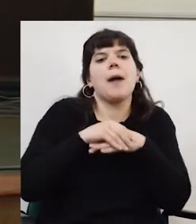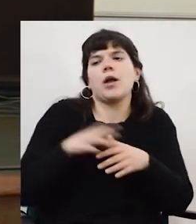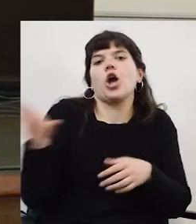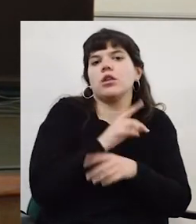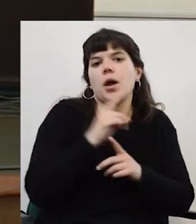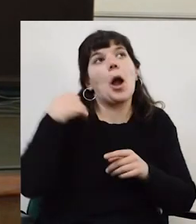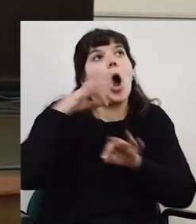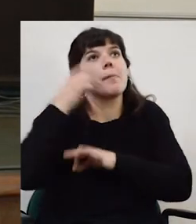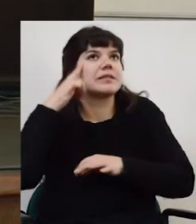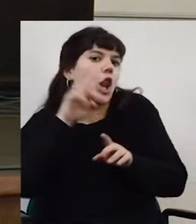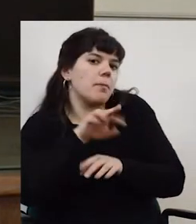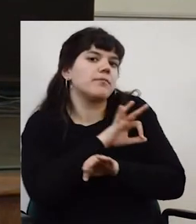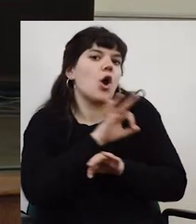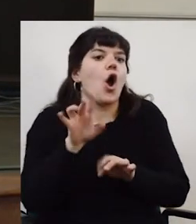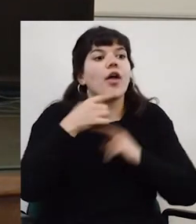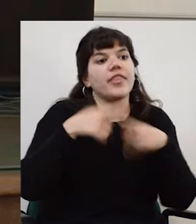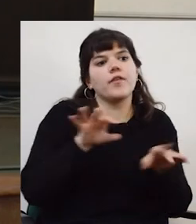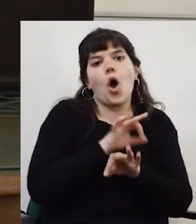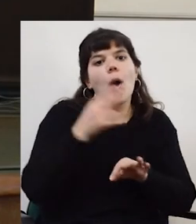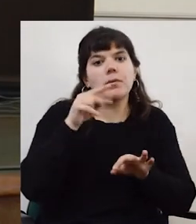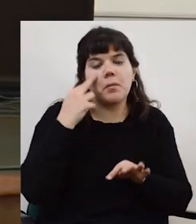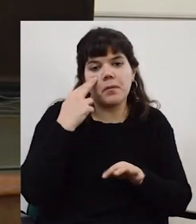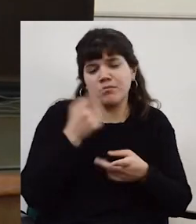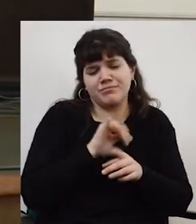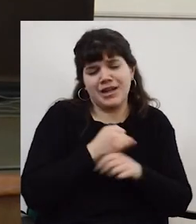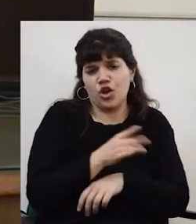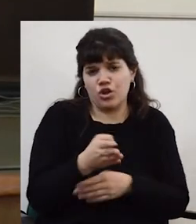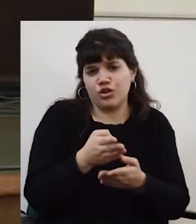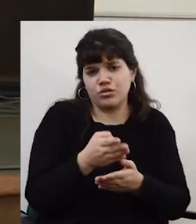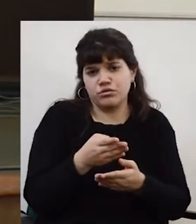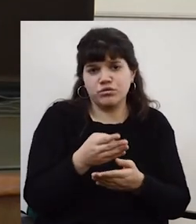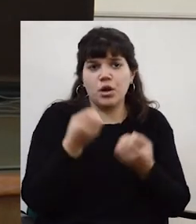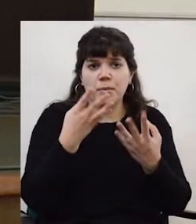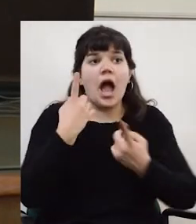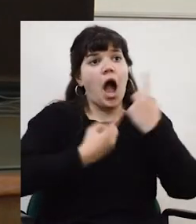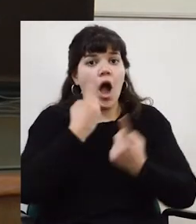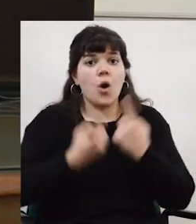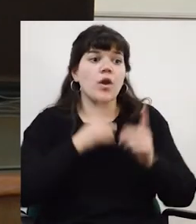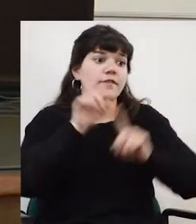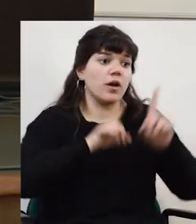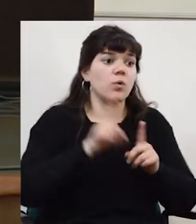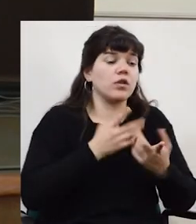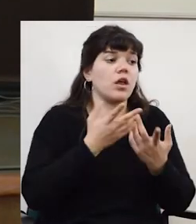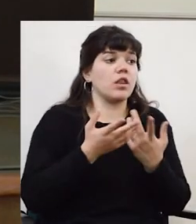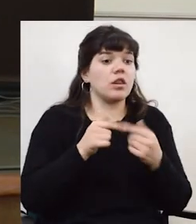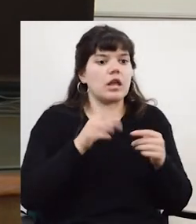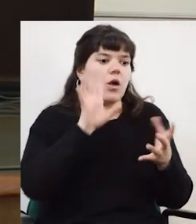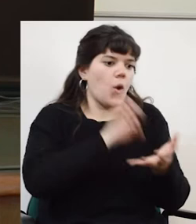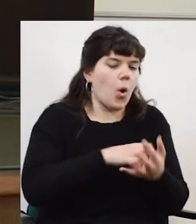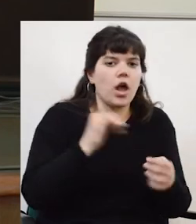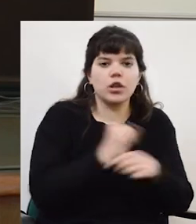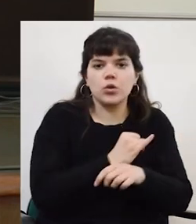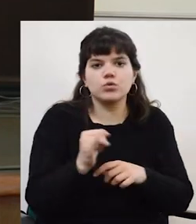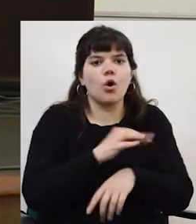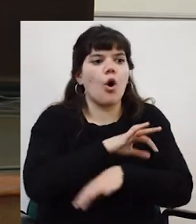lo mismo o diferentes o tenemos los mismos problemas. No, error. Hay algunas universidades, algunos centros académicos,